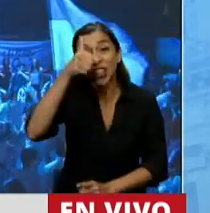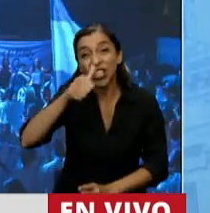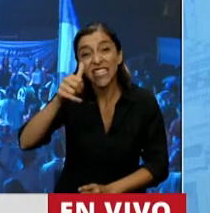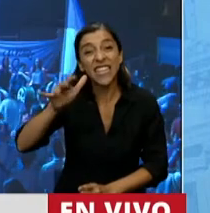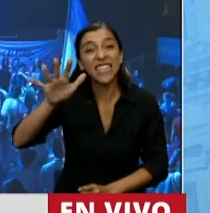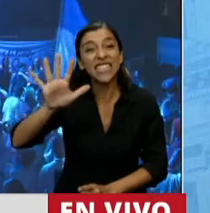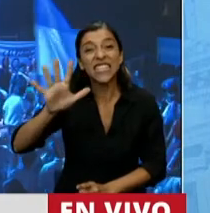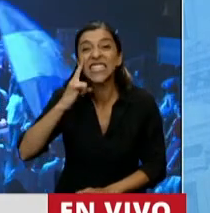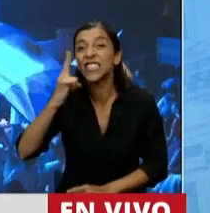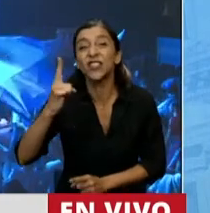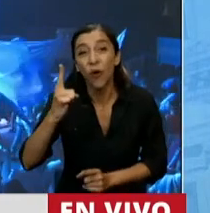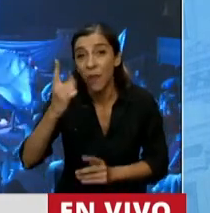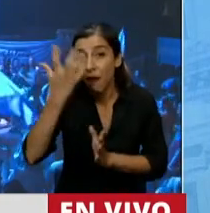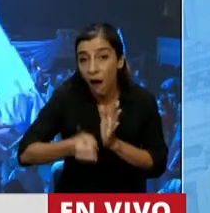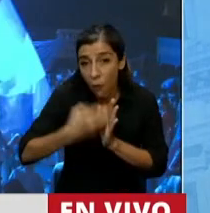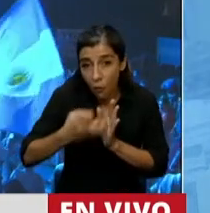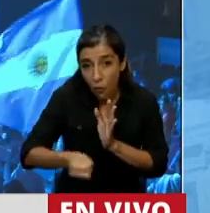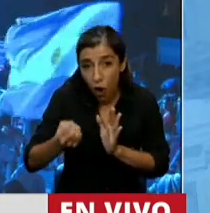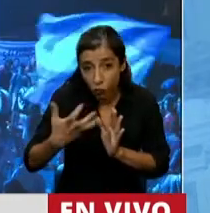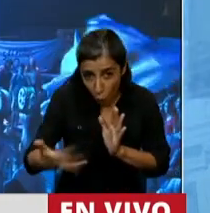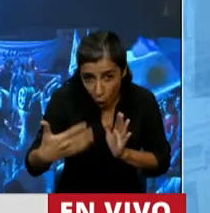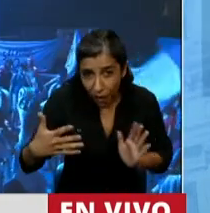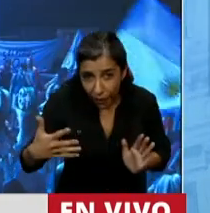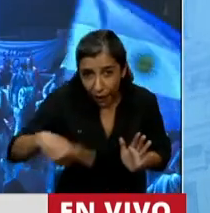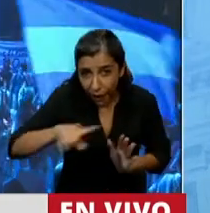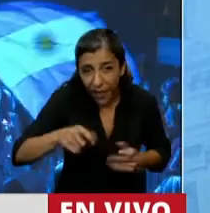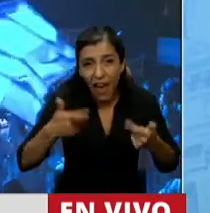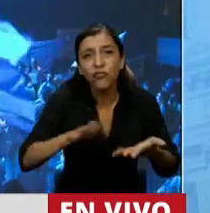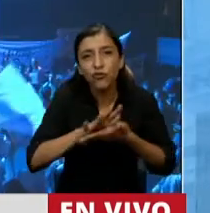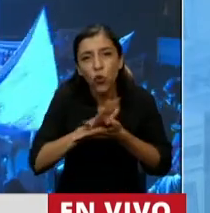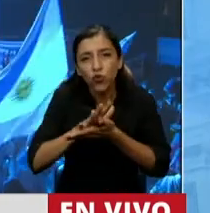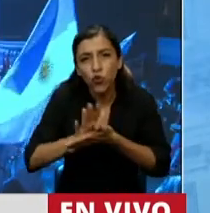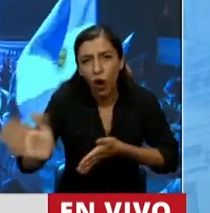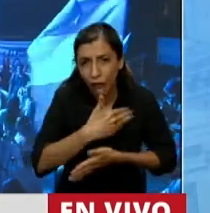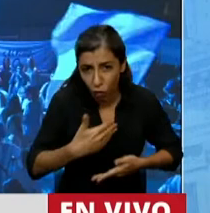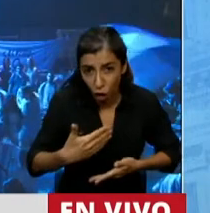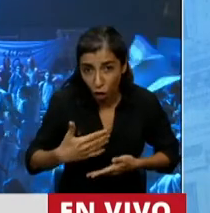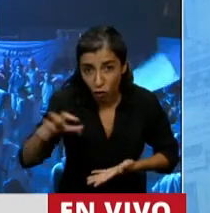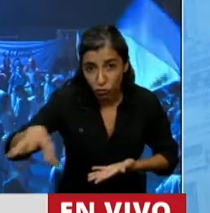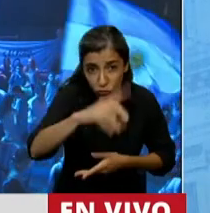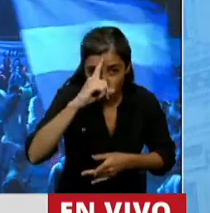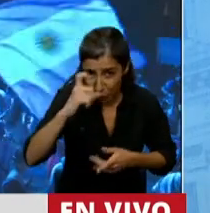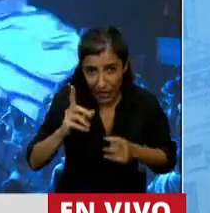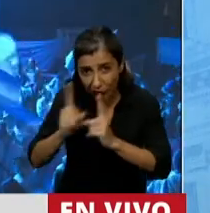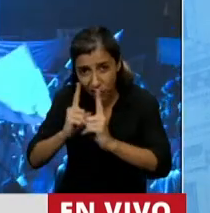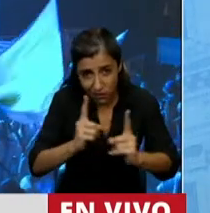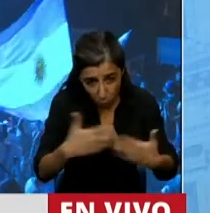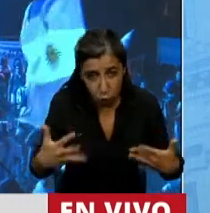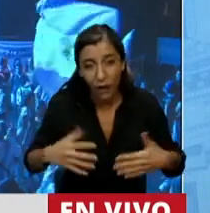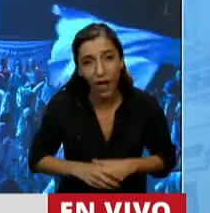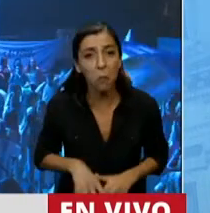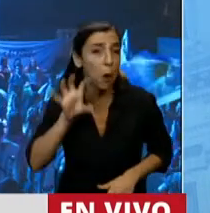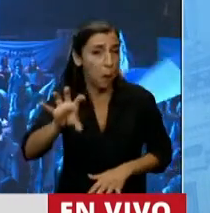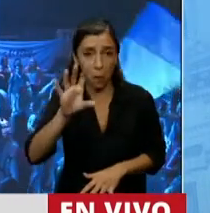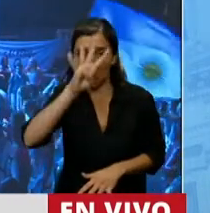referencia al diputado preopinario. Yo le quiero contar que en mi ciudad, en la provincia de Formosa, el hospital más